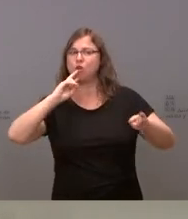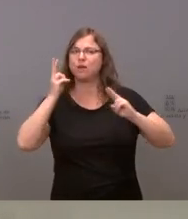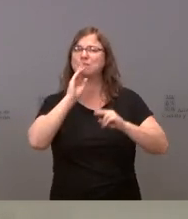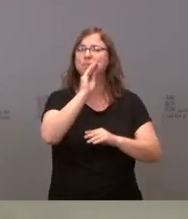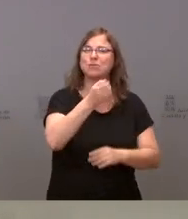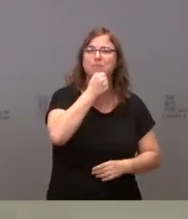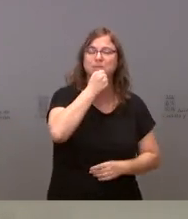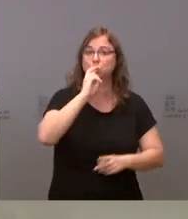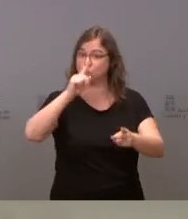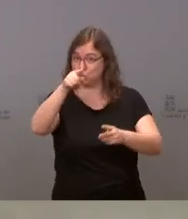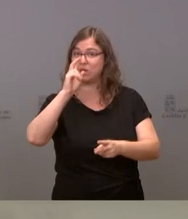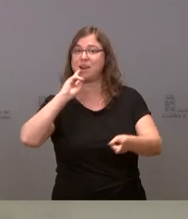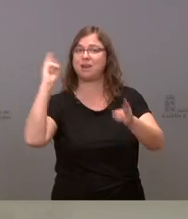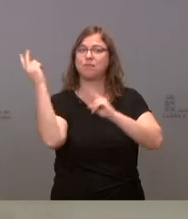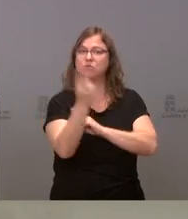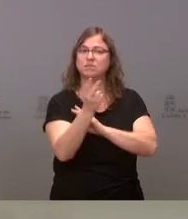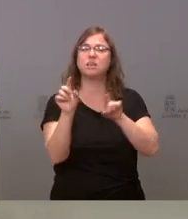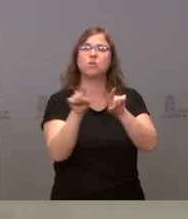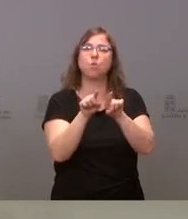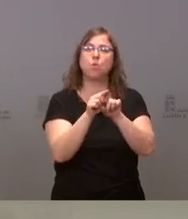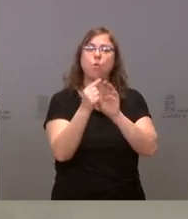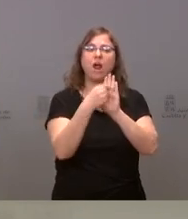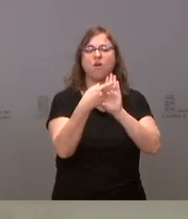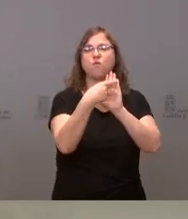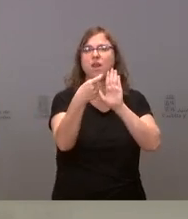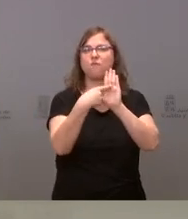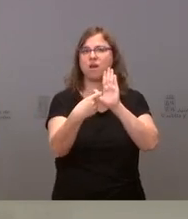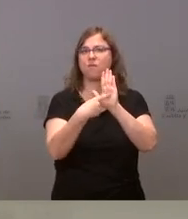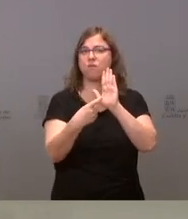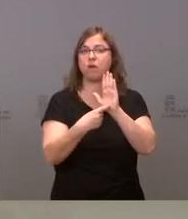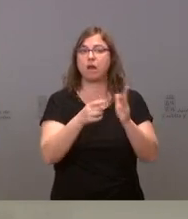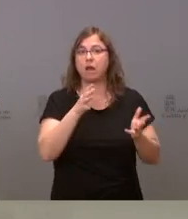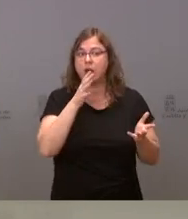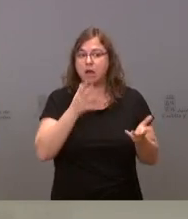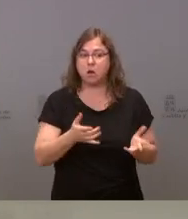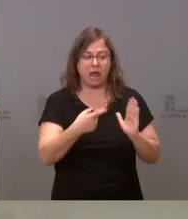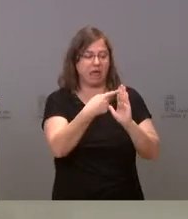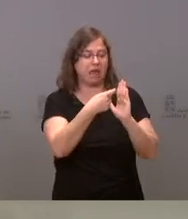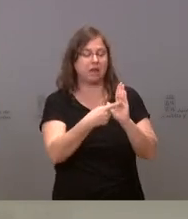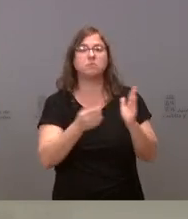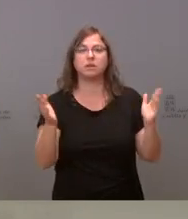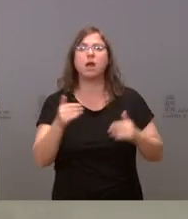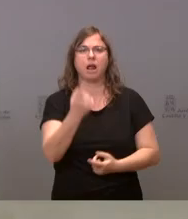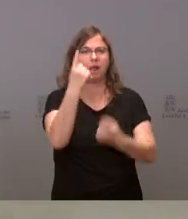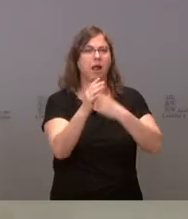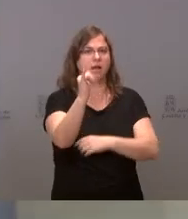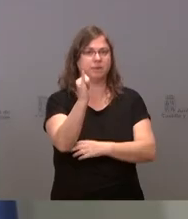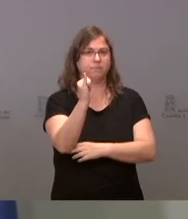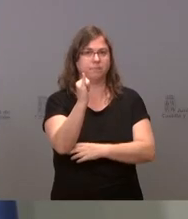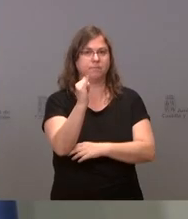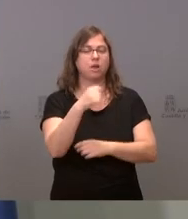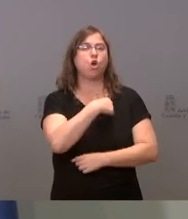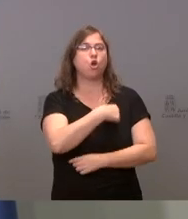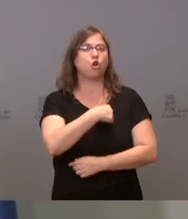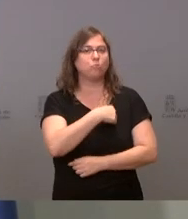que respecto a estas entidades iba a haber eliminaciones. Ahora mismo no se elimina ninguna. Sí, en la comisión